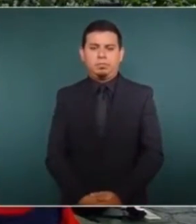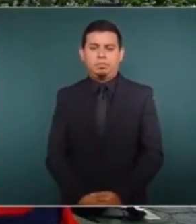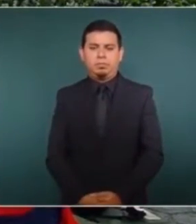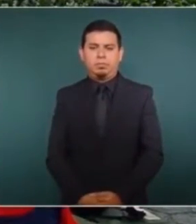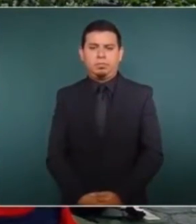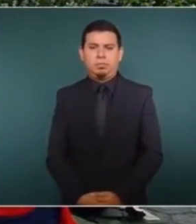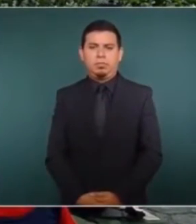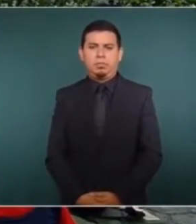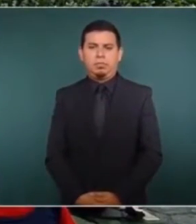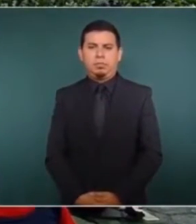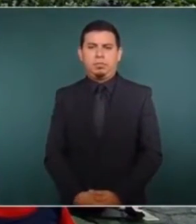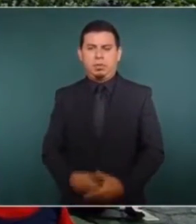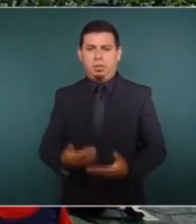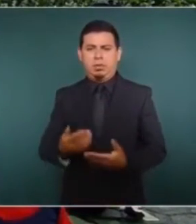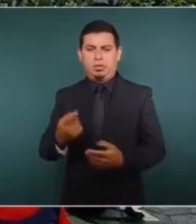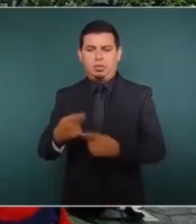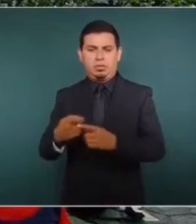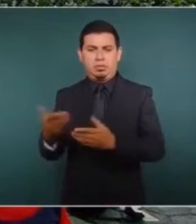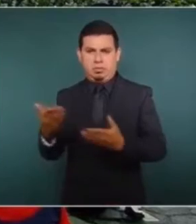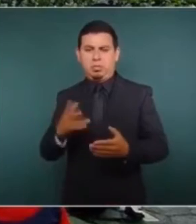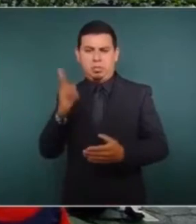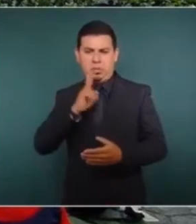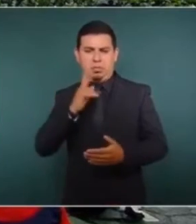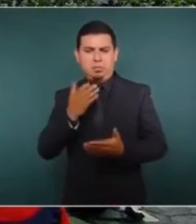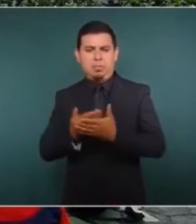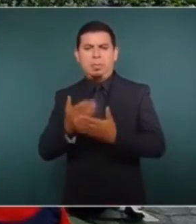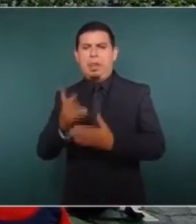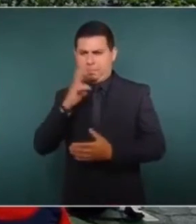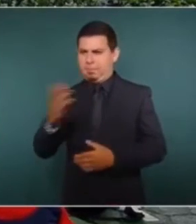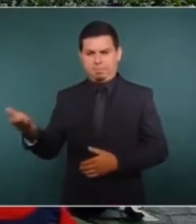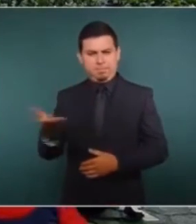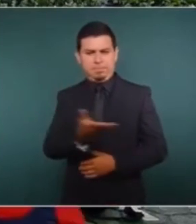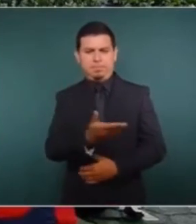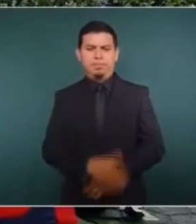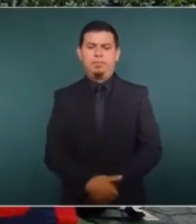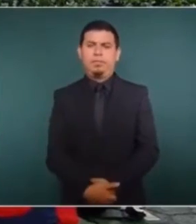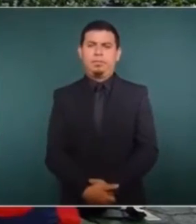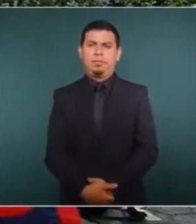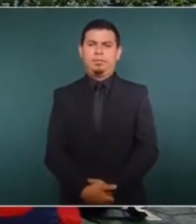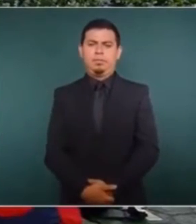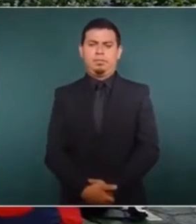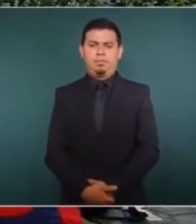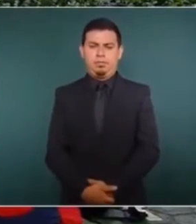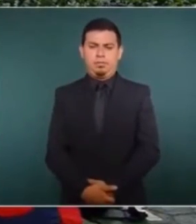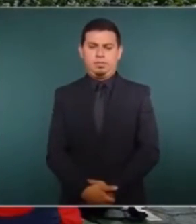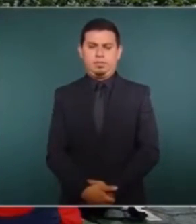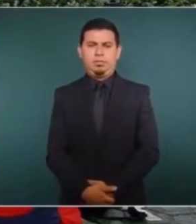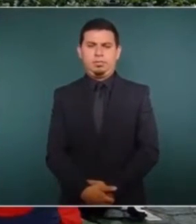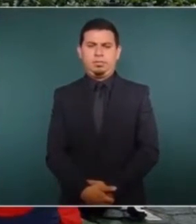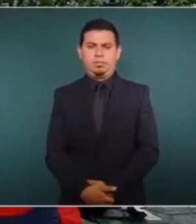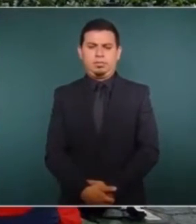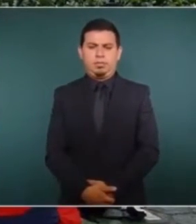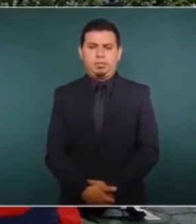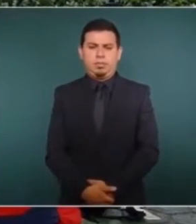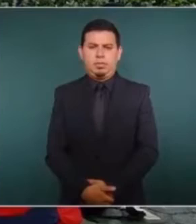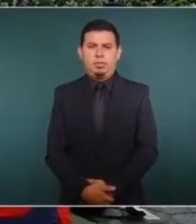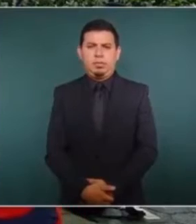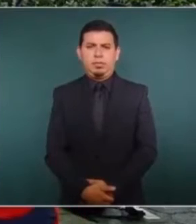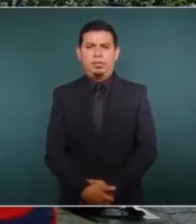A ver, pasa. Y dice el señor Lozoya